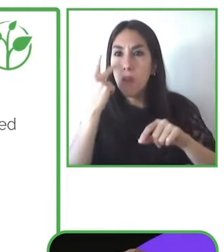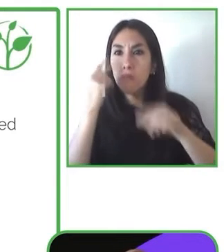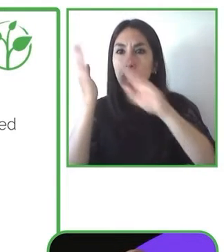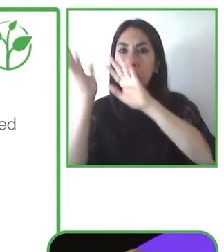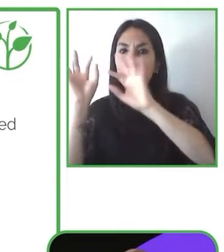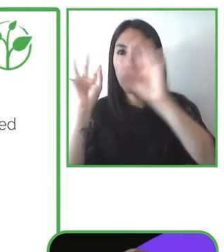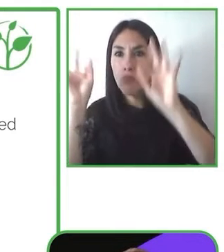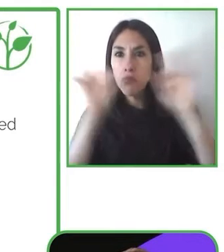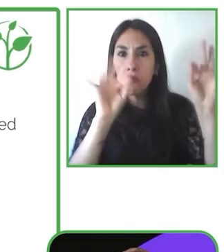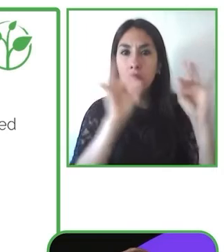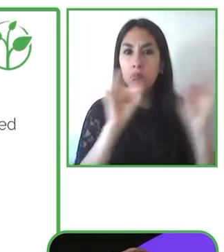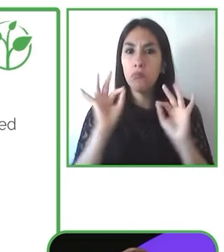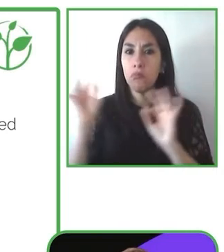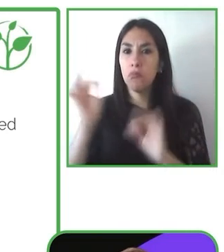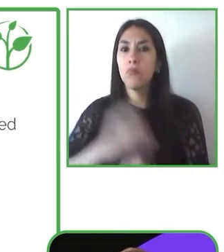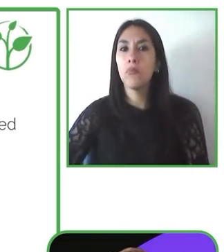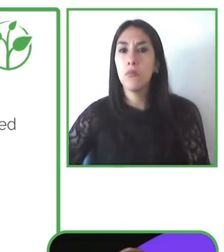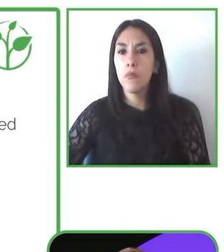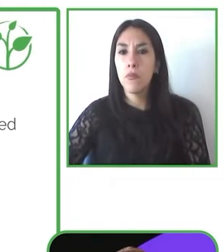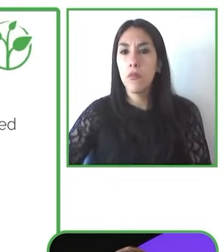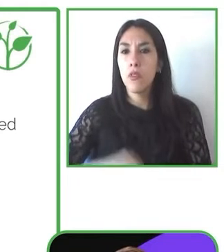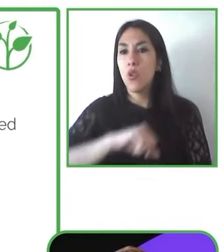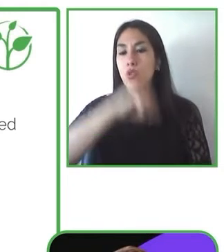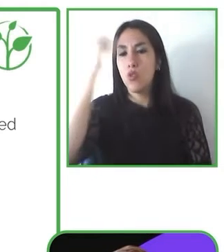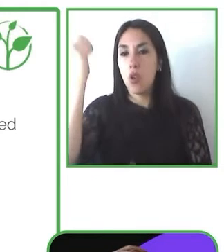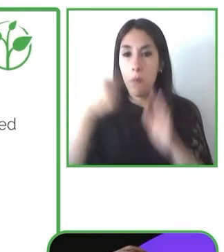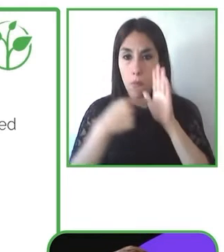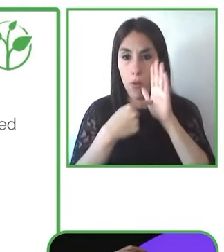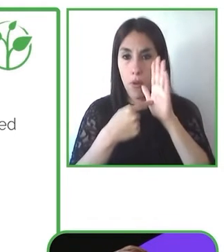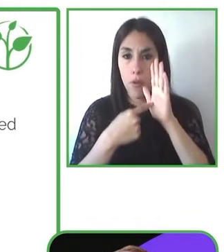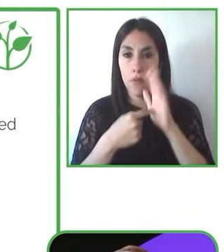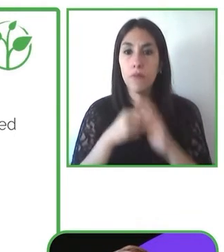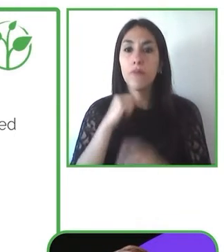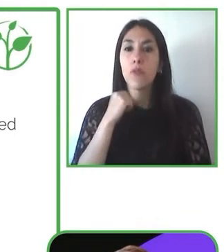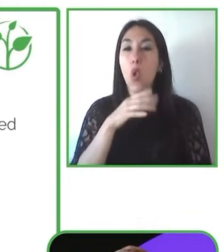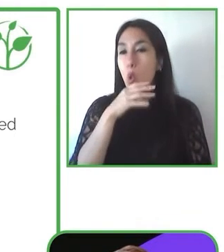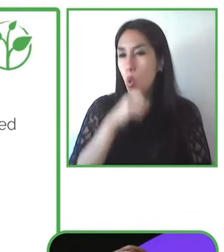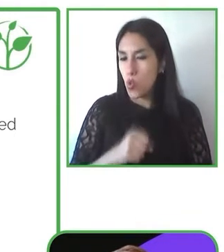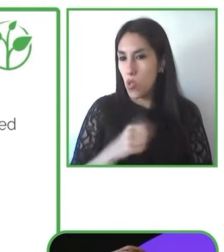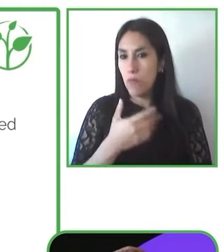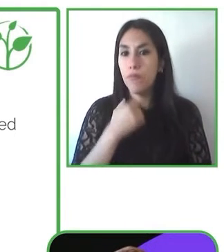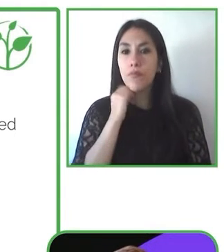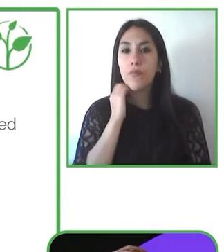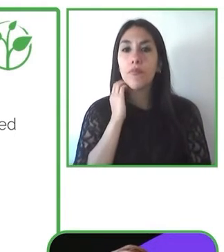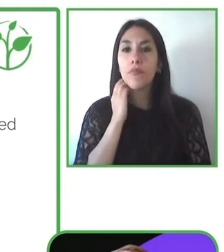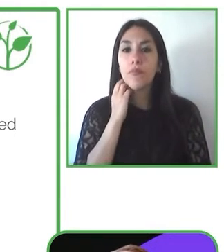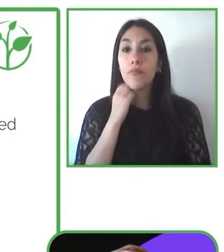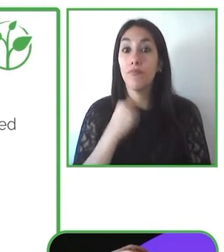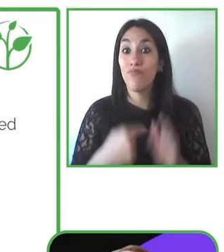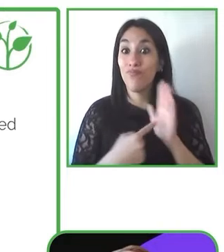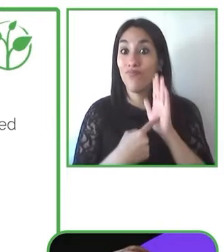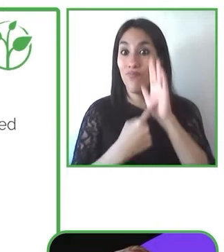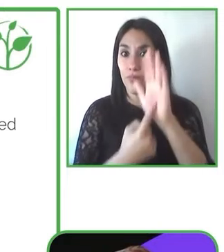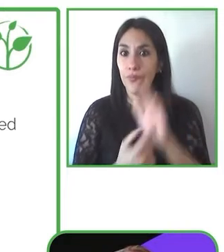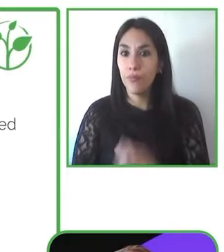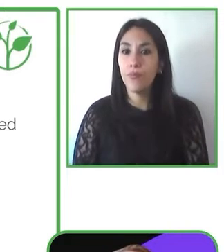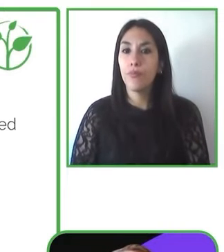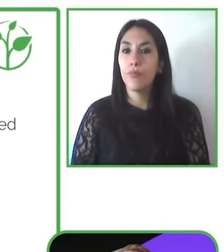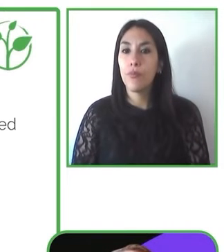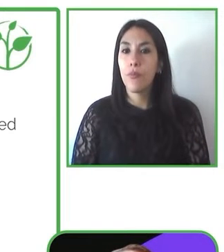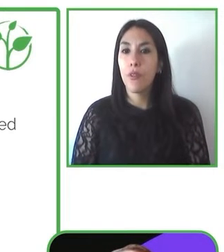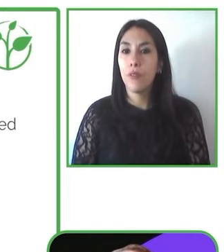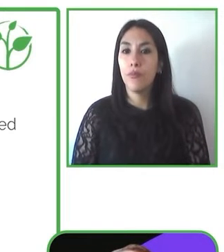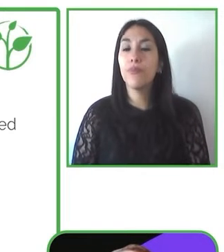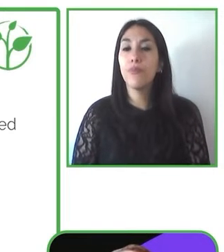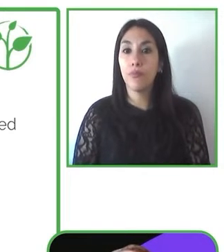imprimen. Tenemos acá la demostración de la diapositiva que mostré previamente y los